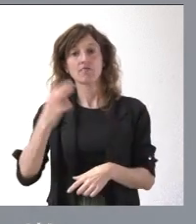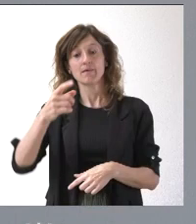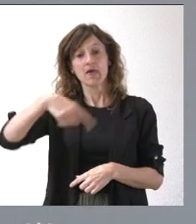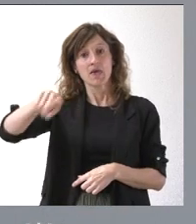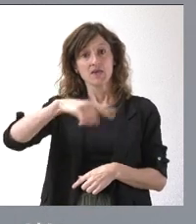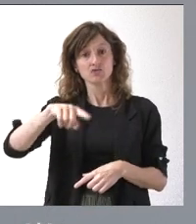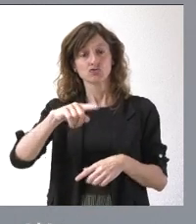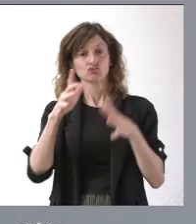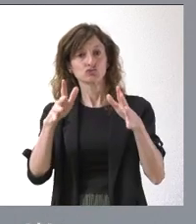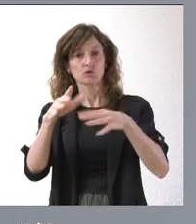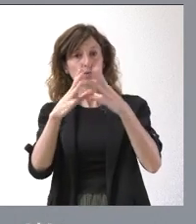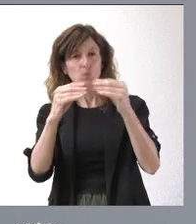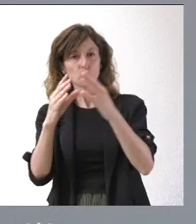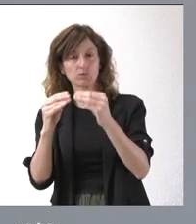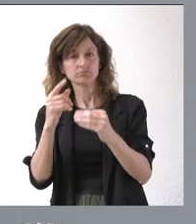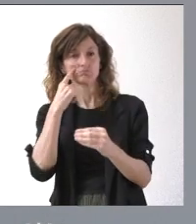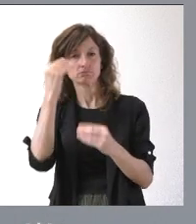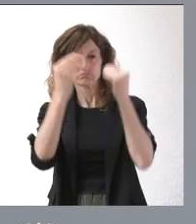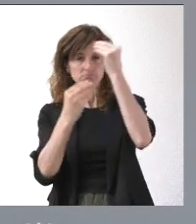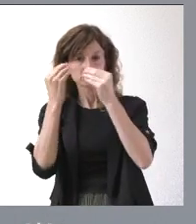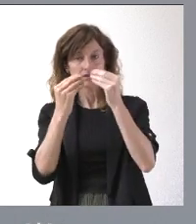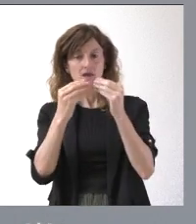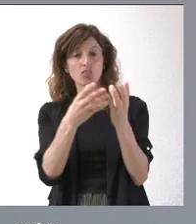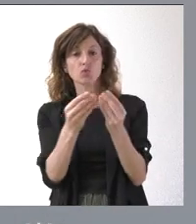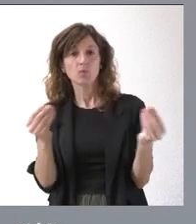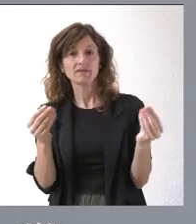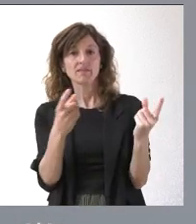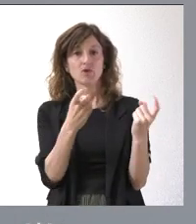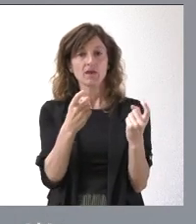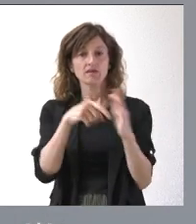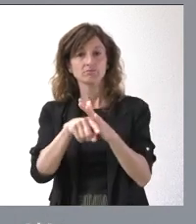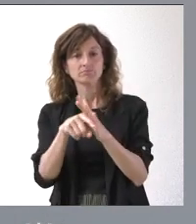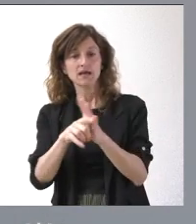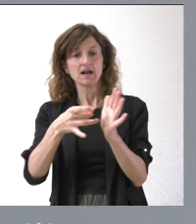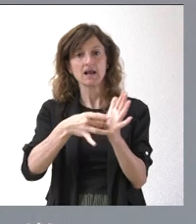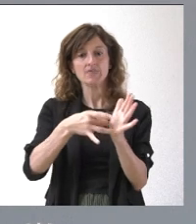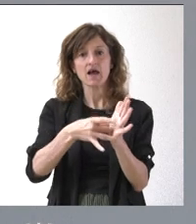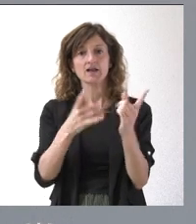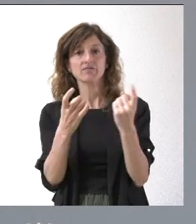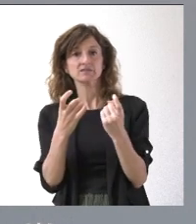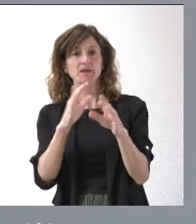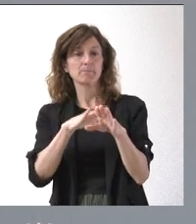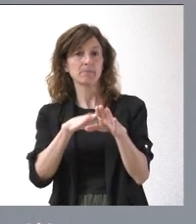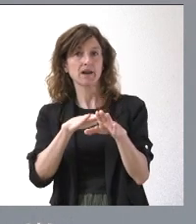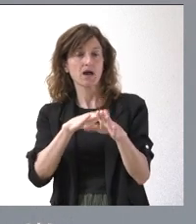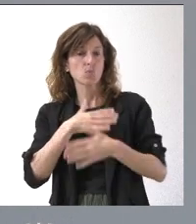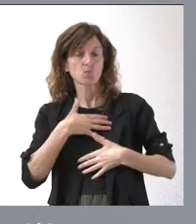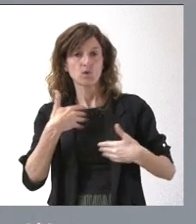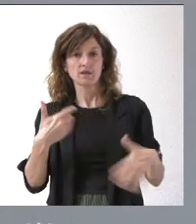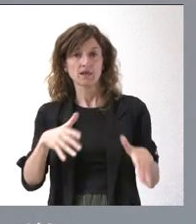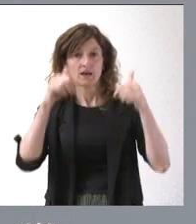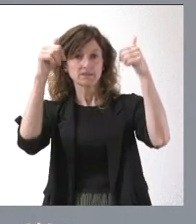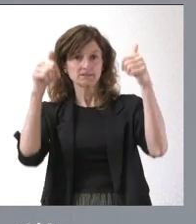Consejo de Universidades quien determine qué documentación disponer, qué calidad es precisa para el ejercicio de cualquiera de las